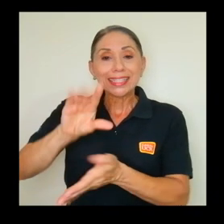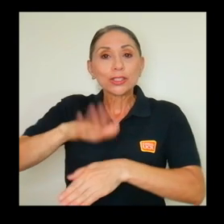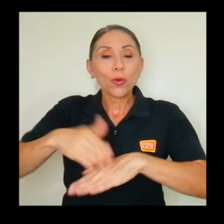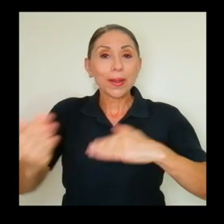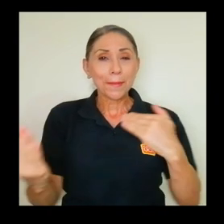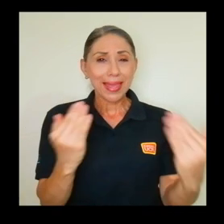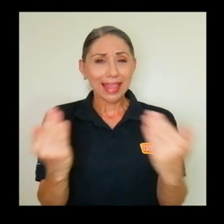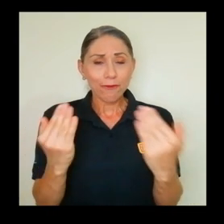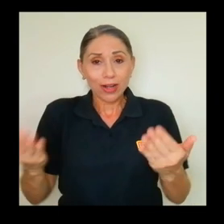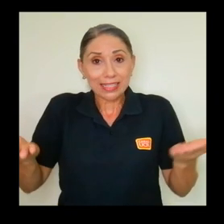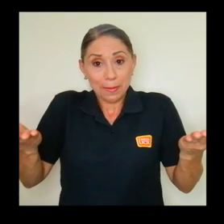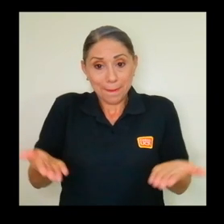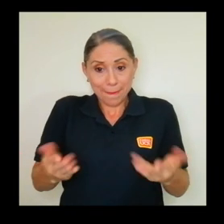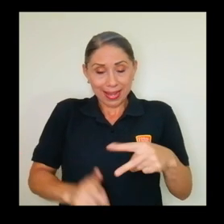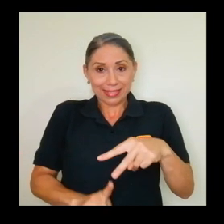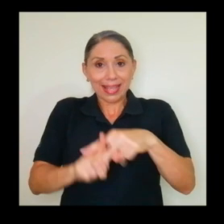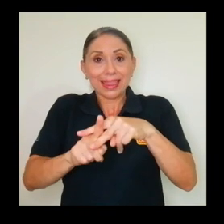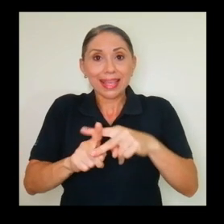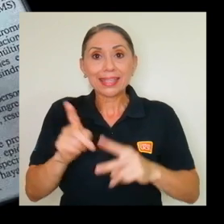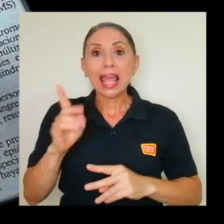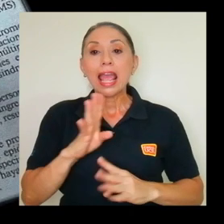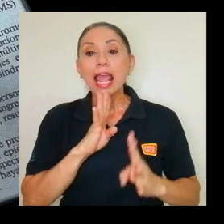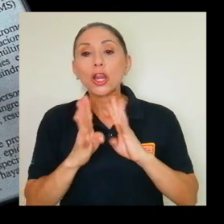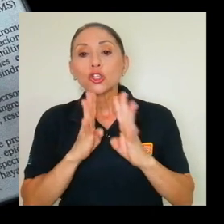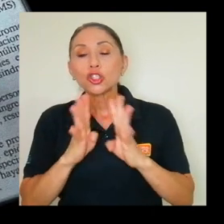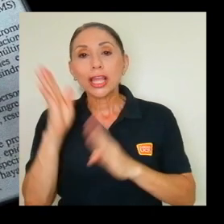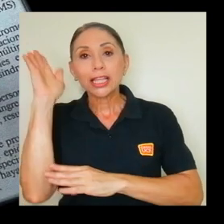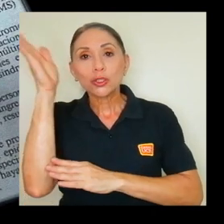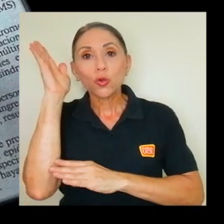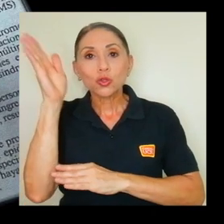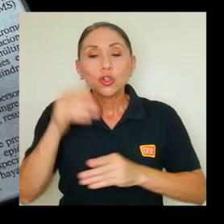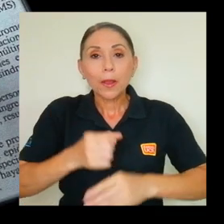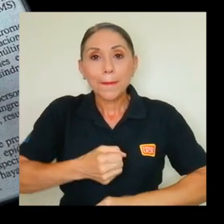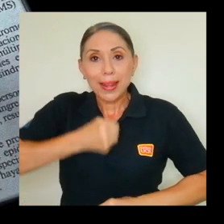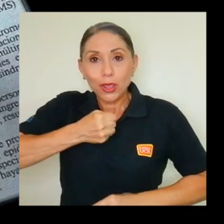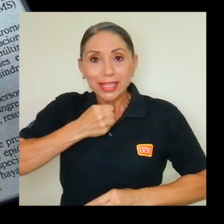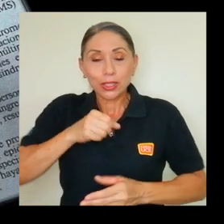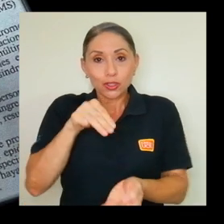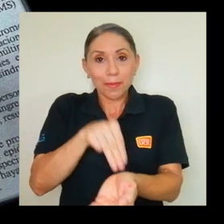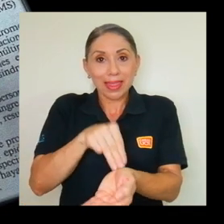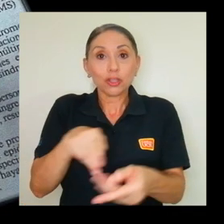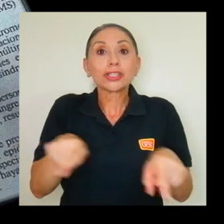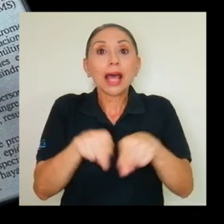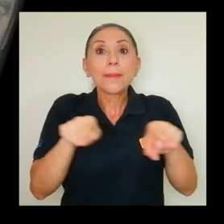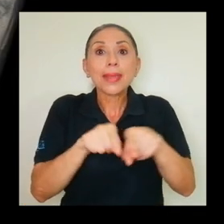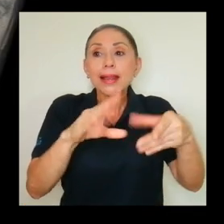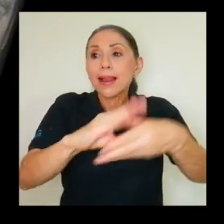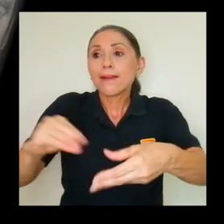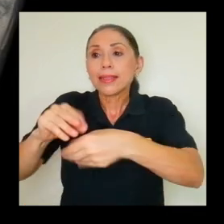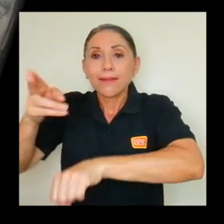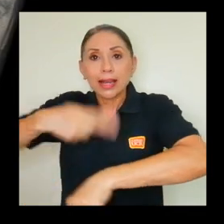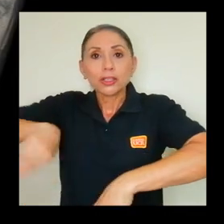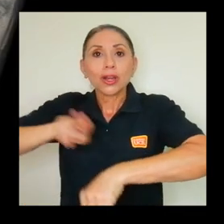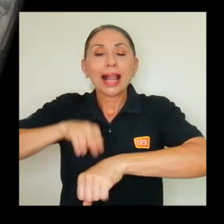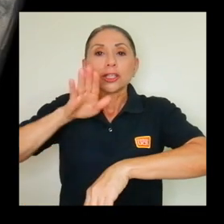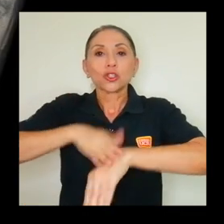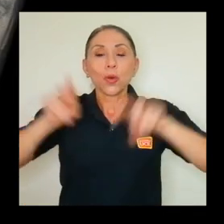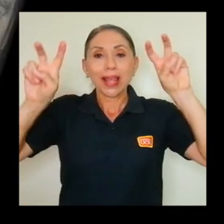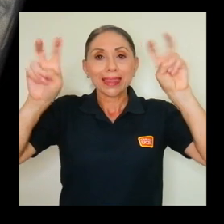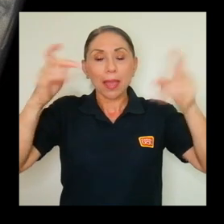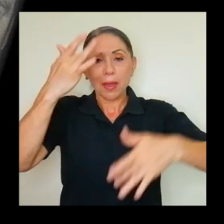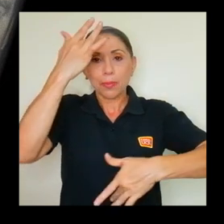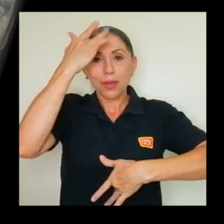sobre las metáforas presentes en los discursos periodísticos y médicos, así como en la narrativa nacional sobre el tema del VIH-SIDA.